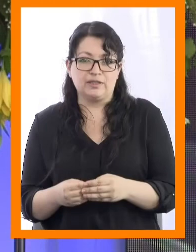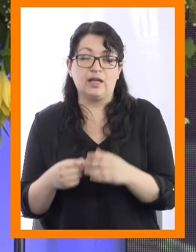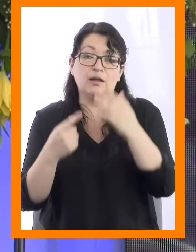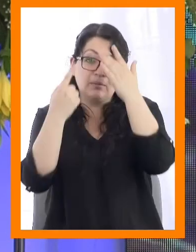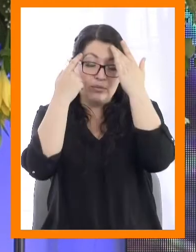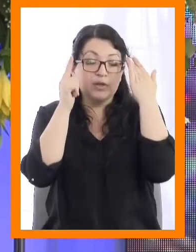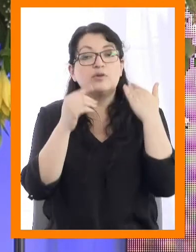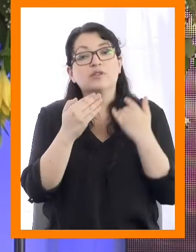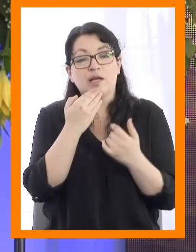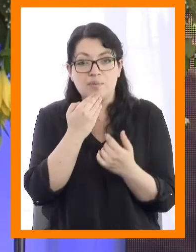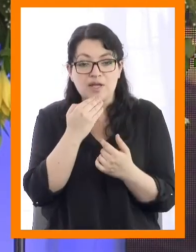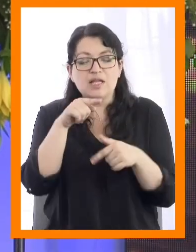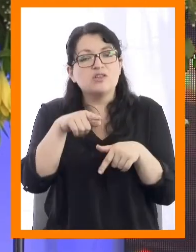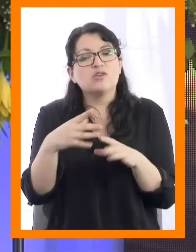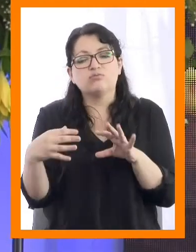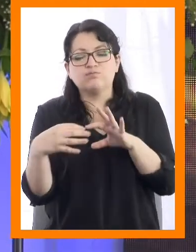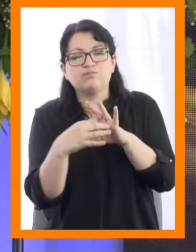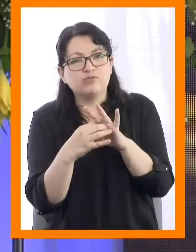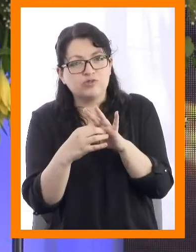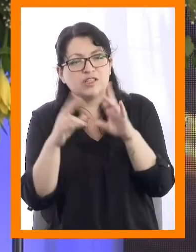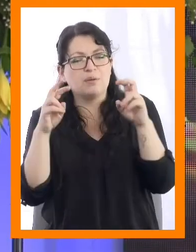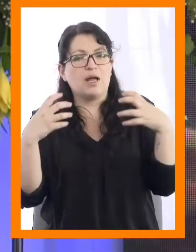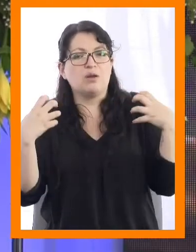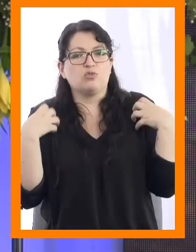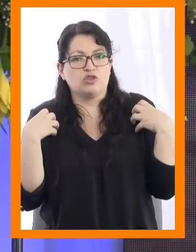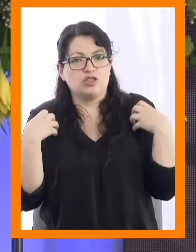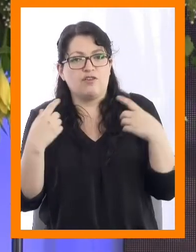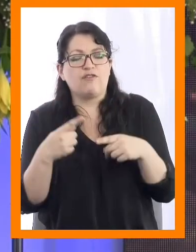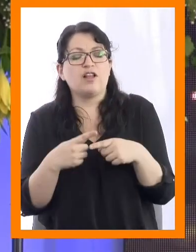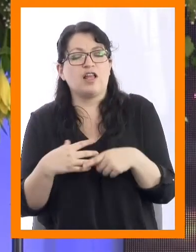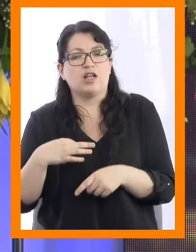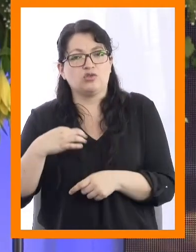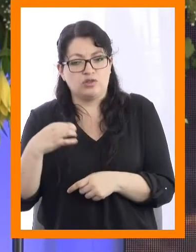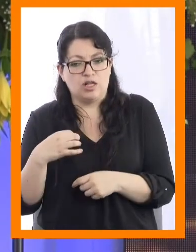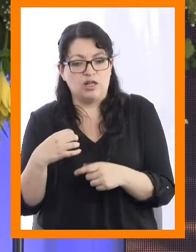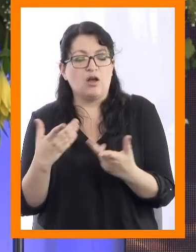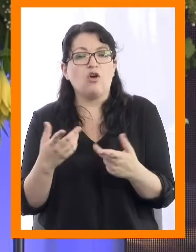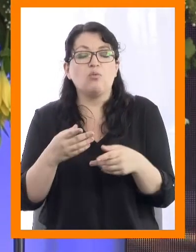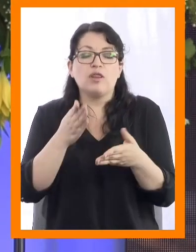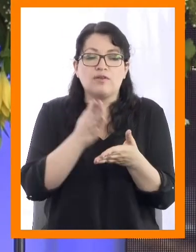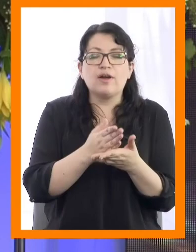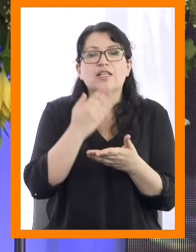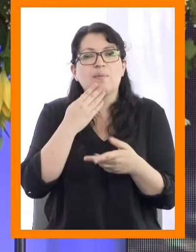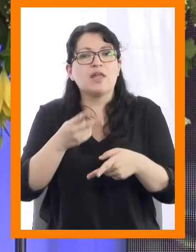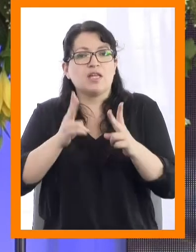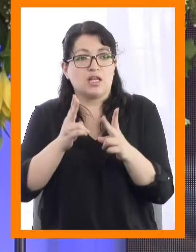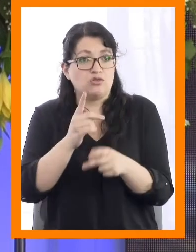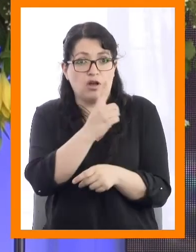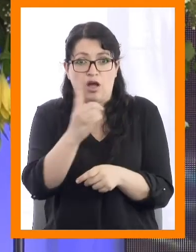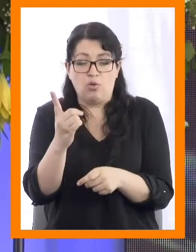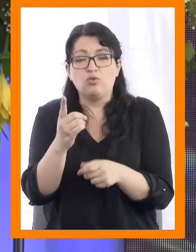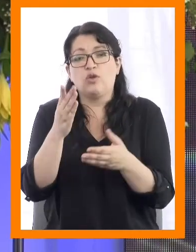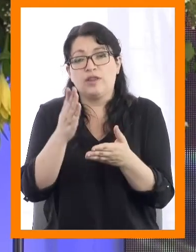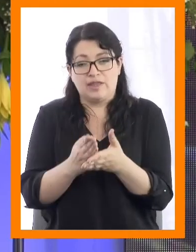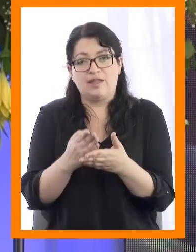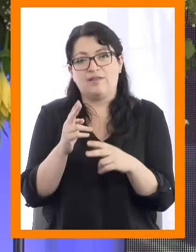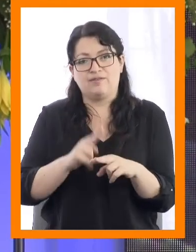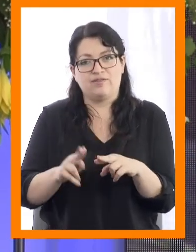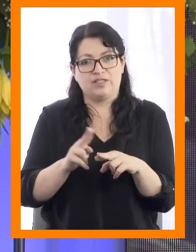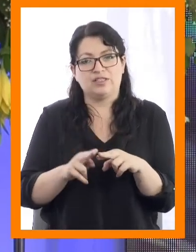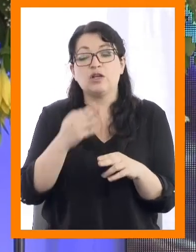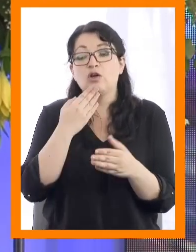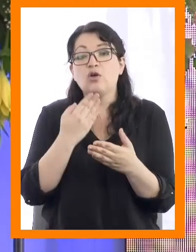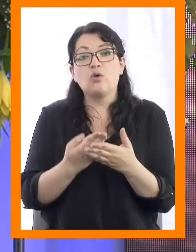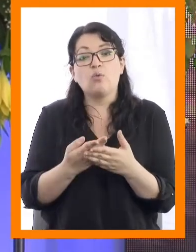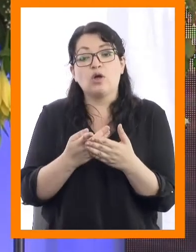Asimismo, vincula la responsabilidad ciudadana con el ejercicio de los deberes y los derechos que todo individuo debe poner en práctica al